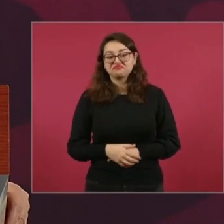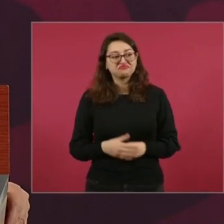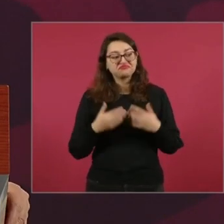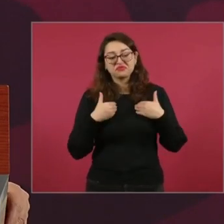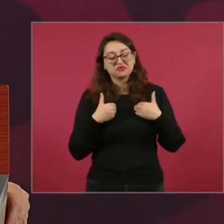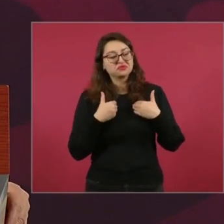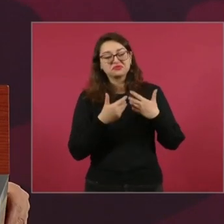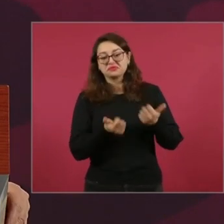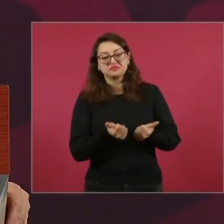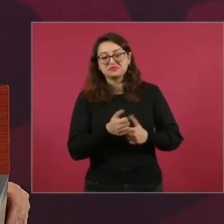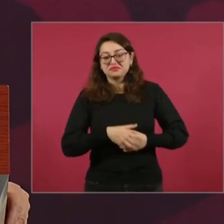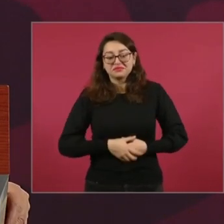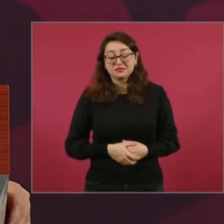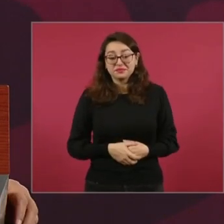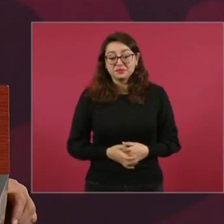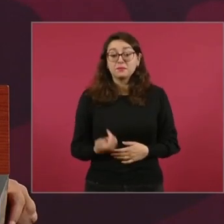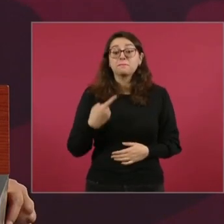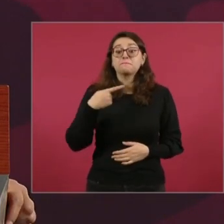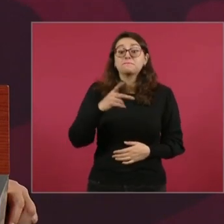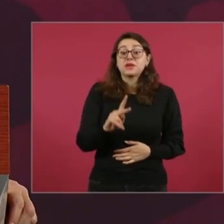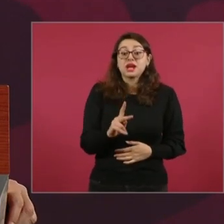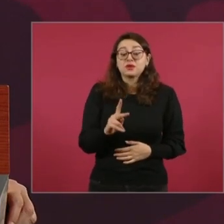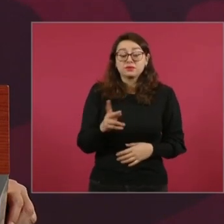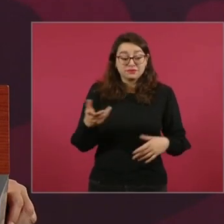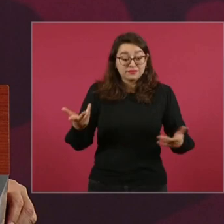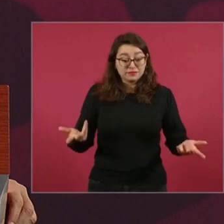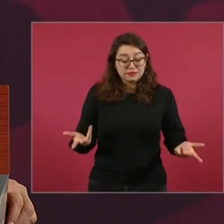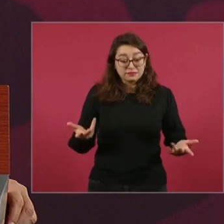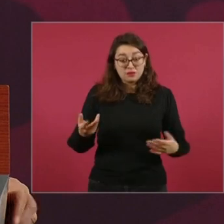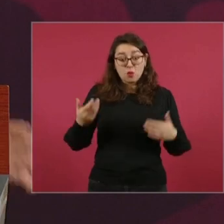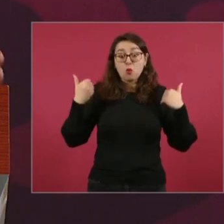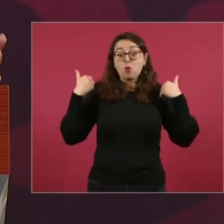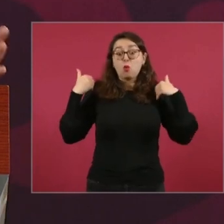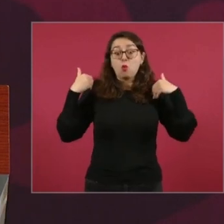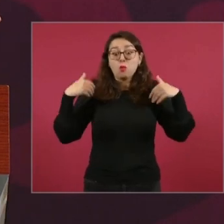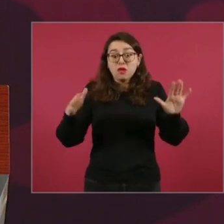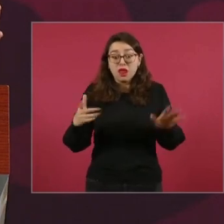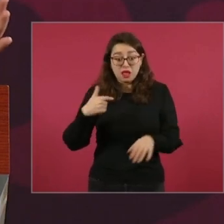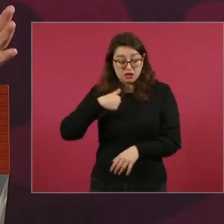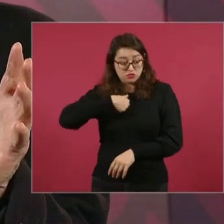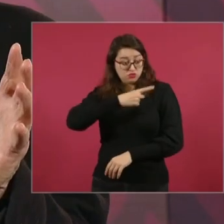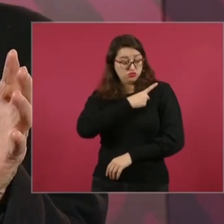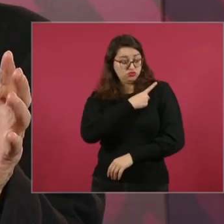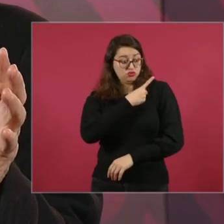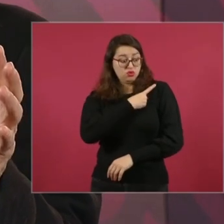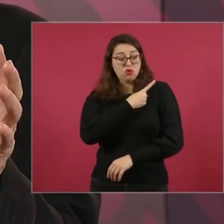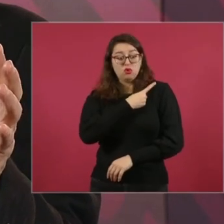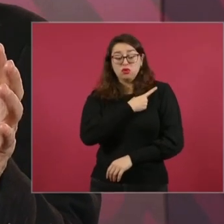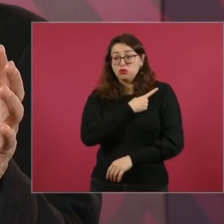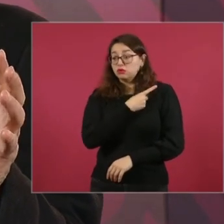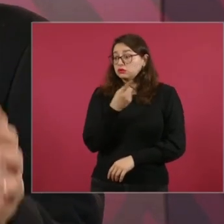militares? ¿En qué nos íbamos a apoyar?